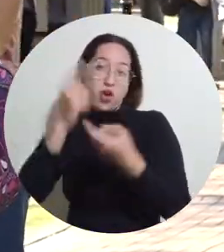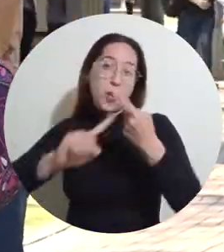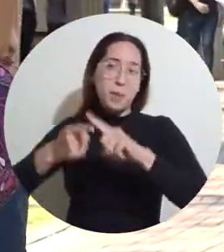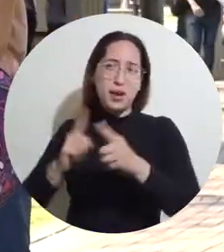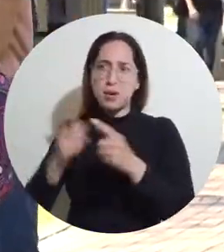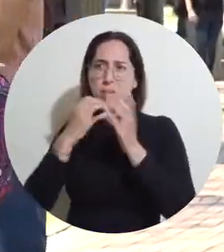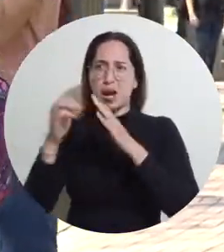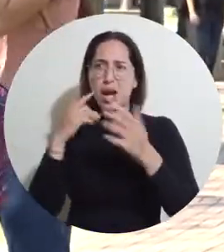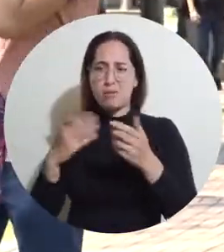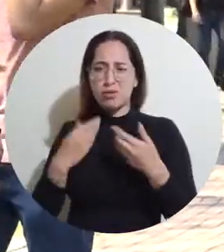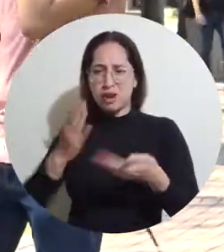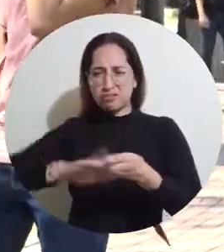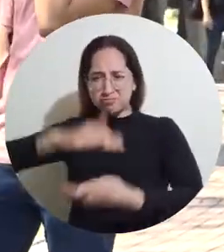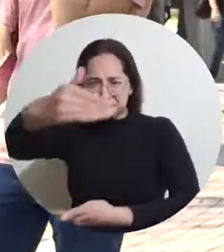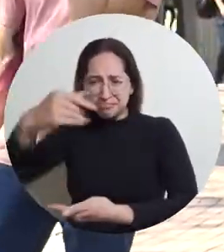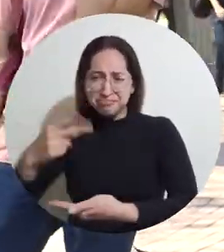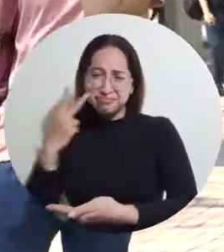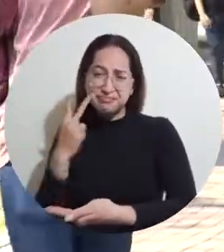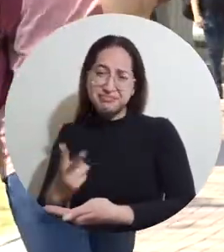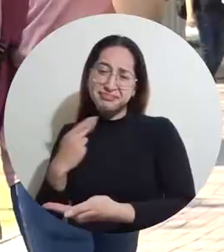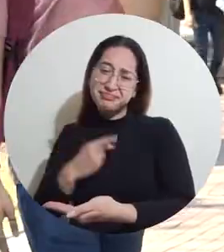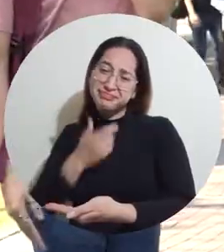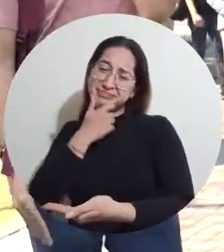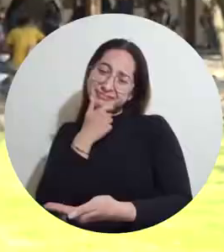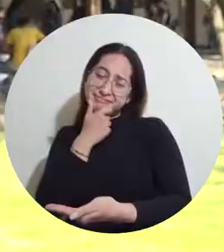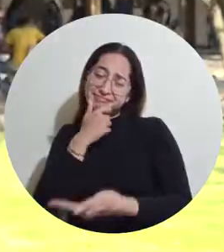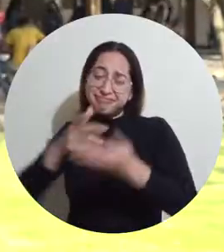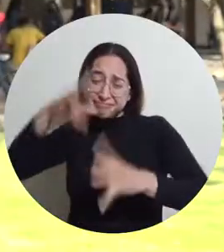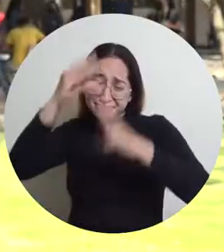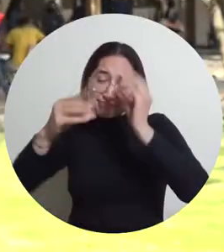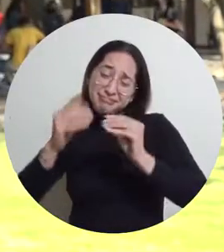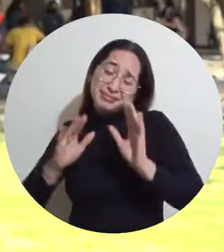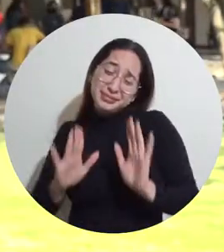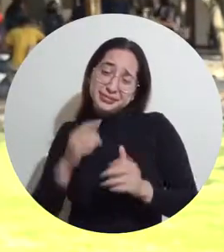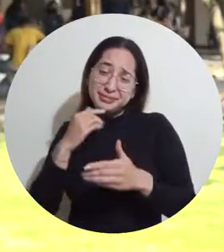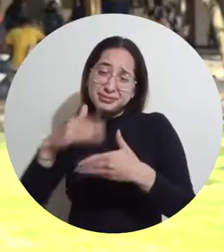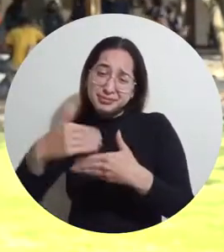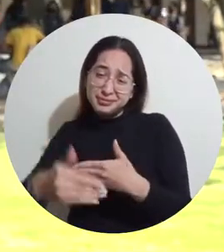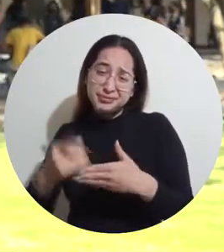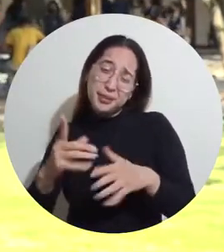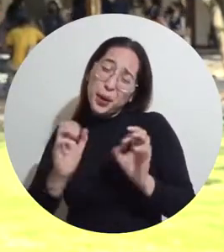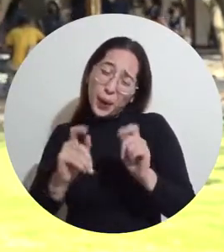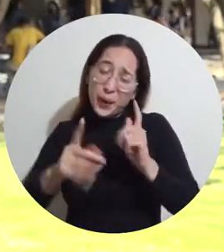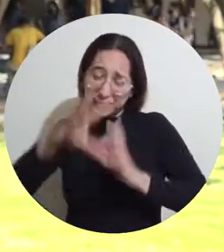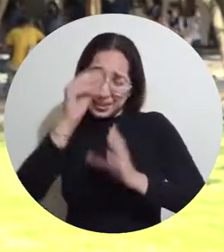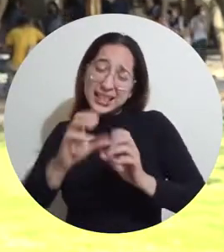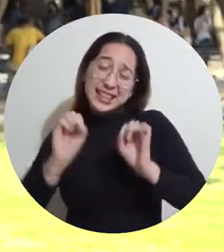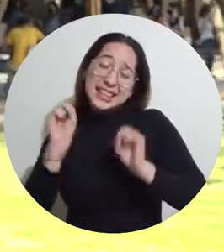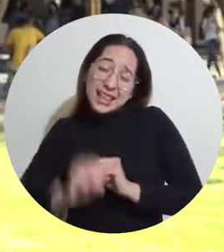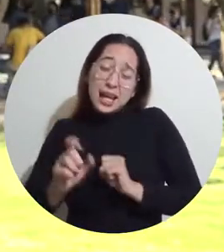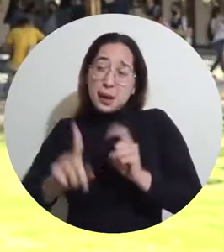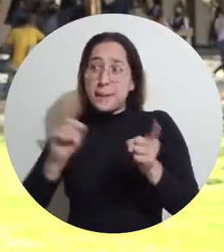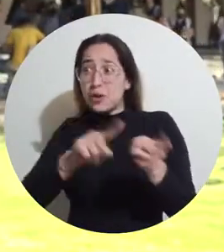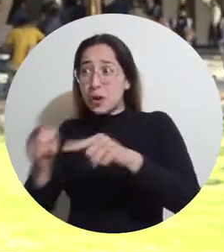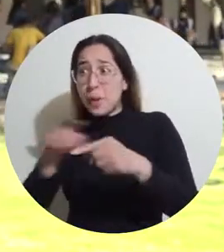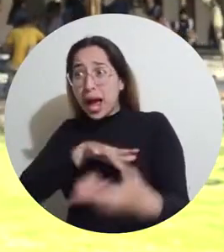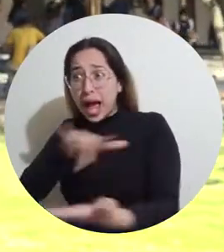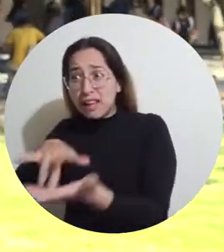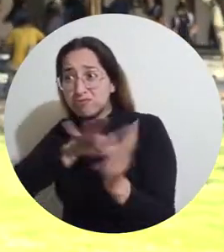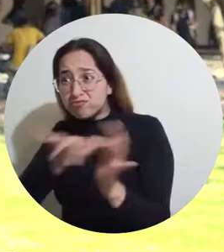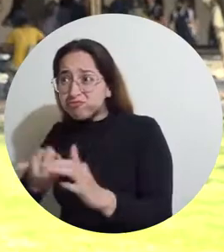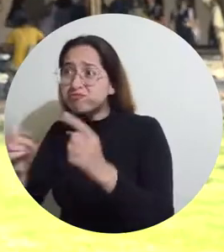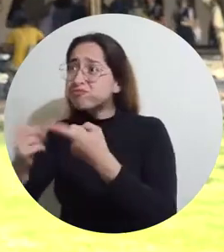difícil estar solos detrás de una pantalla aprendiendo y saber que te los vas a encontrar mucho más seguido por esta modalidad presencial.